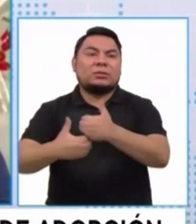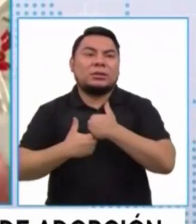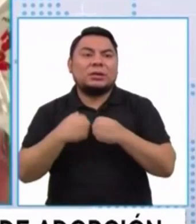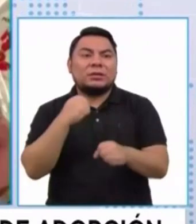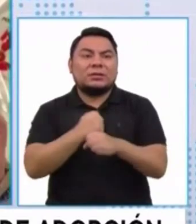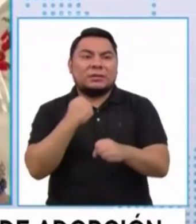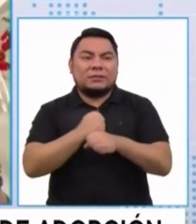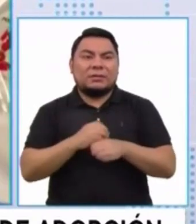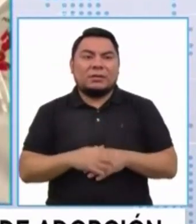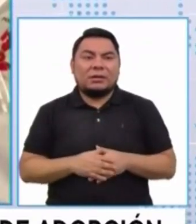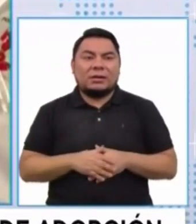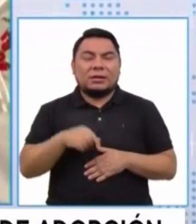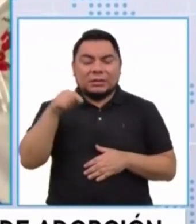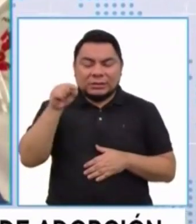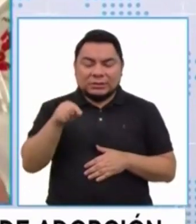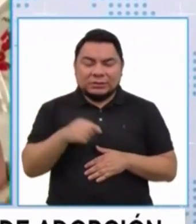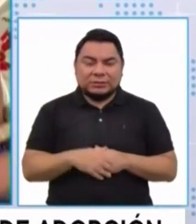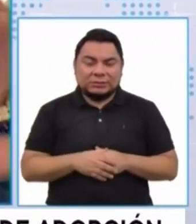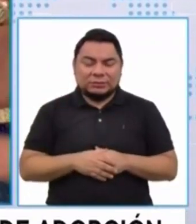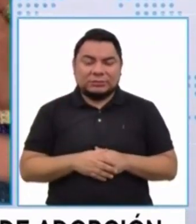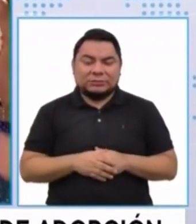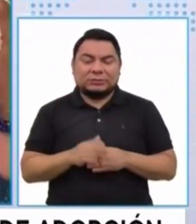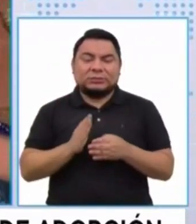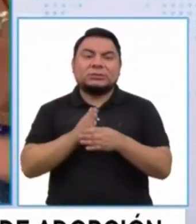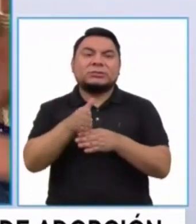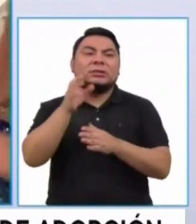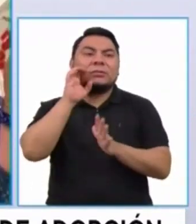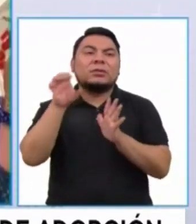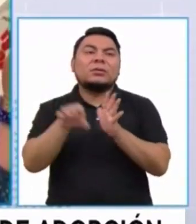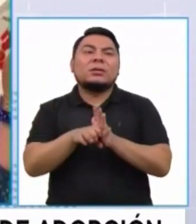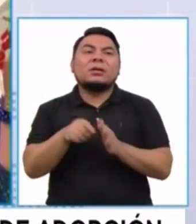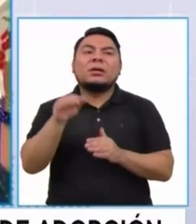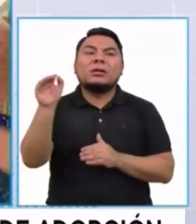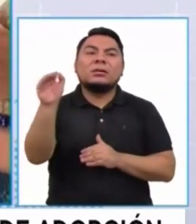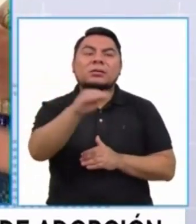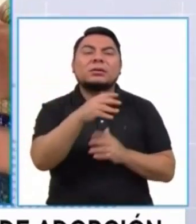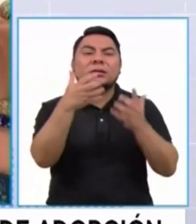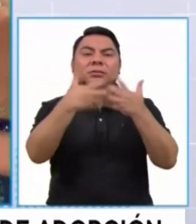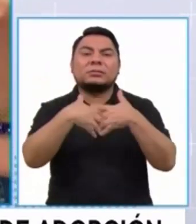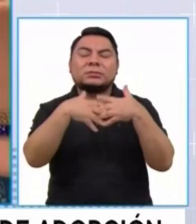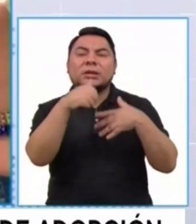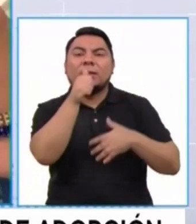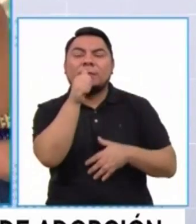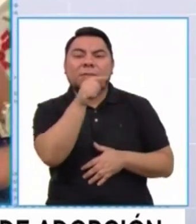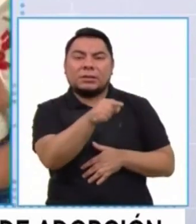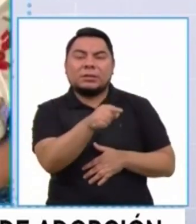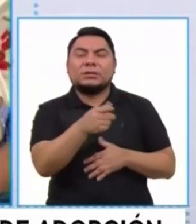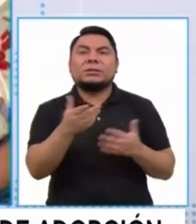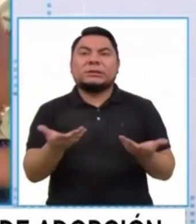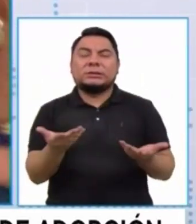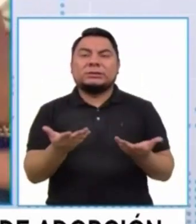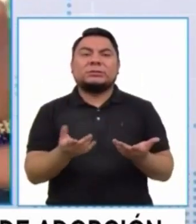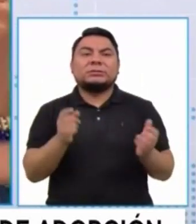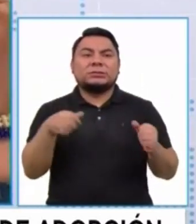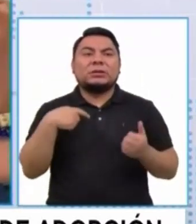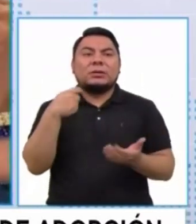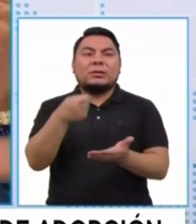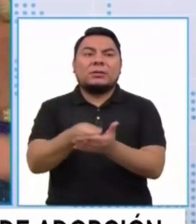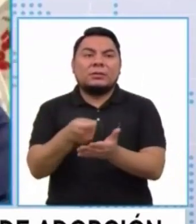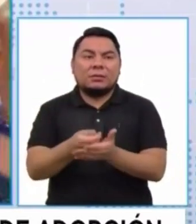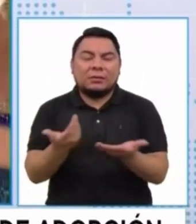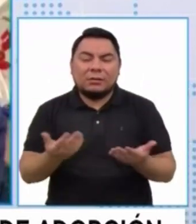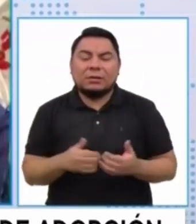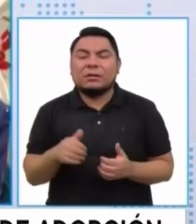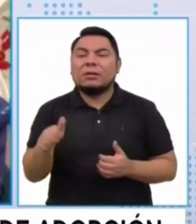en esto a través, por ejemplo, de un llamado a las empresas privadas de pago de